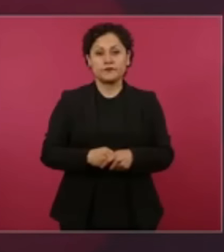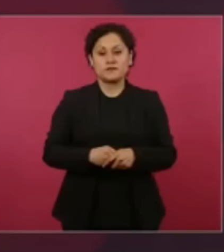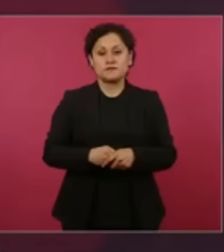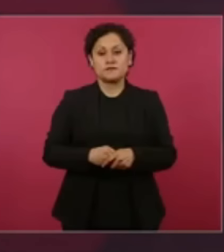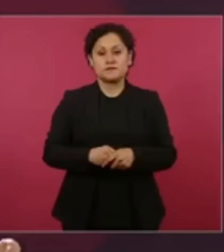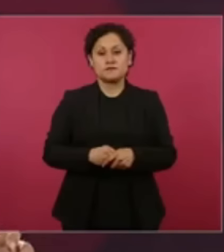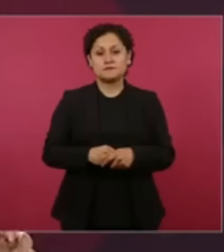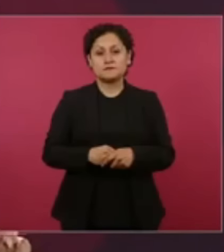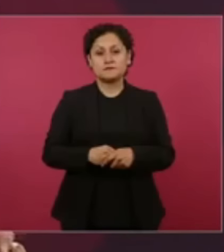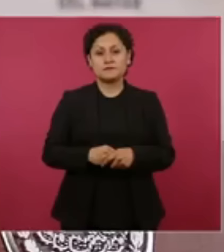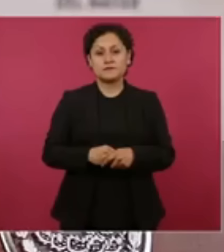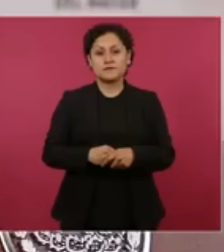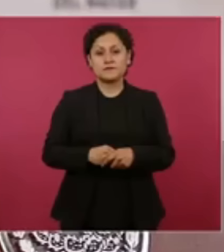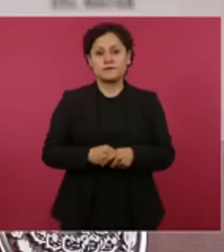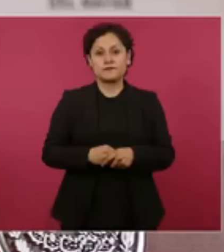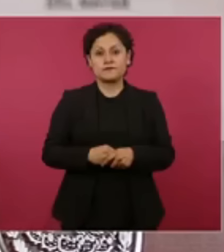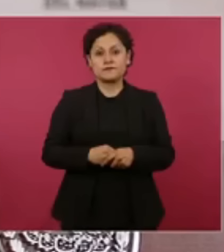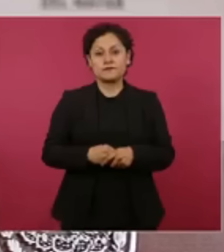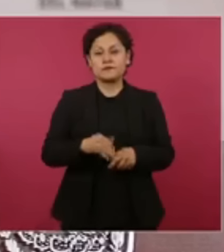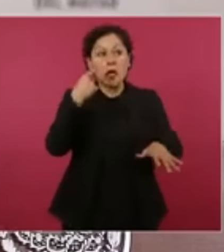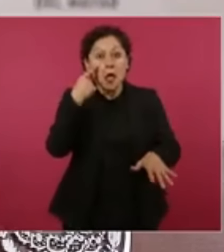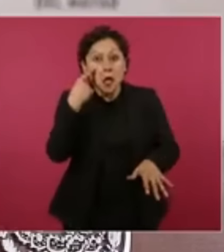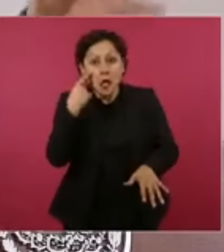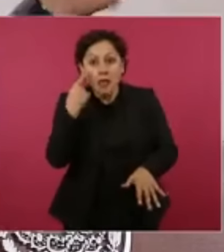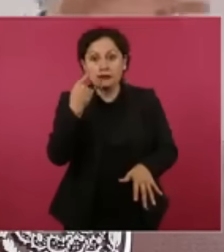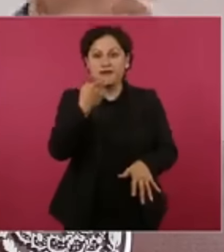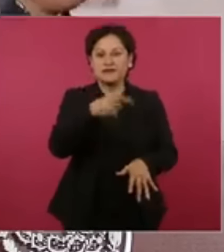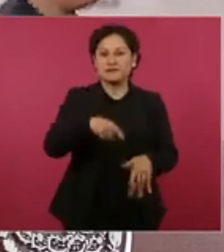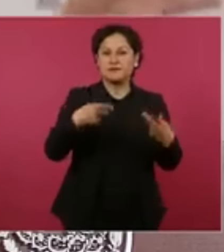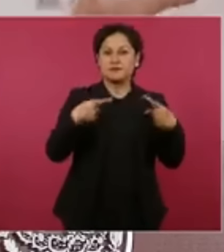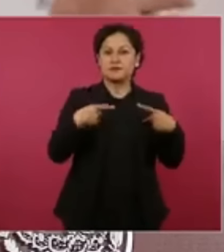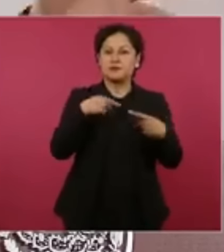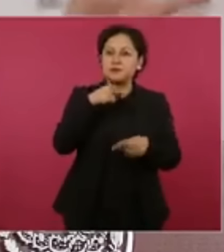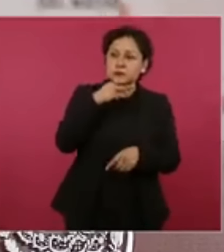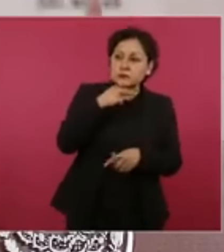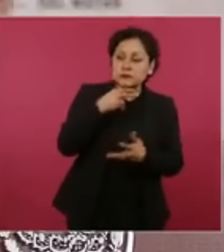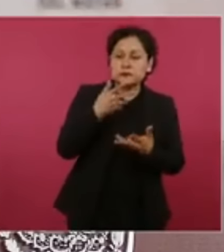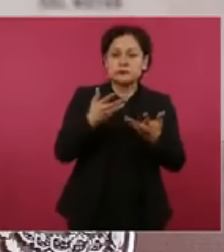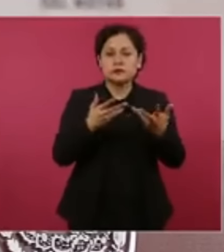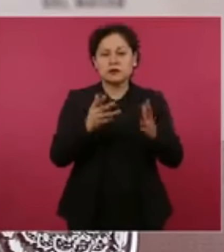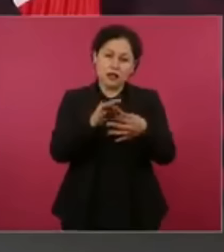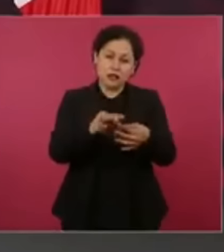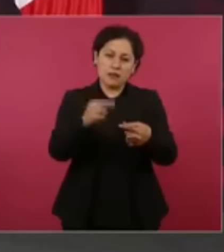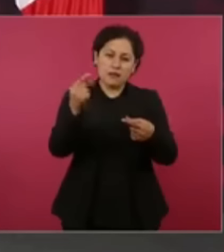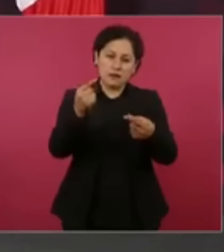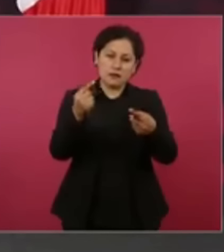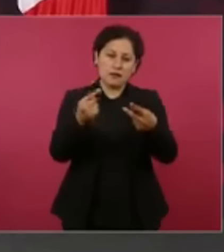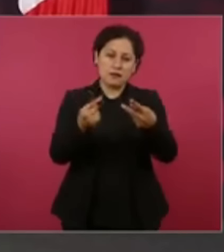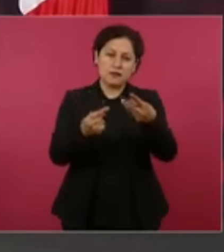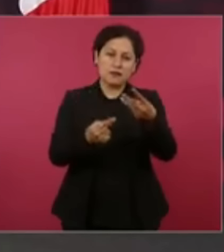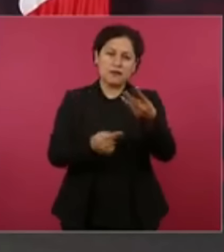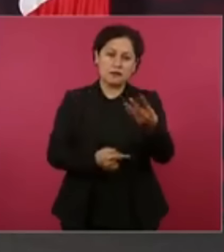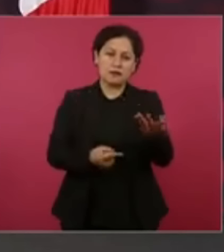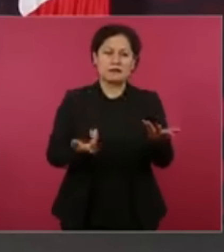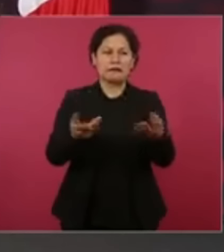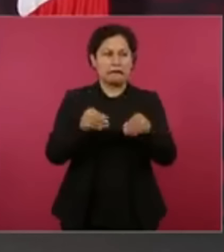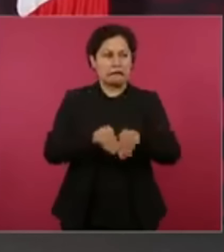el sensacionalismo, todo esto que vimos ayer y que puede